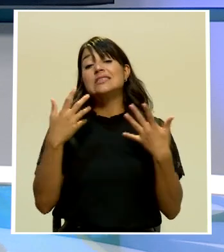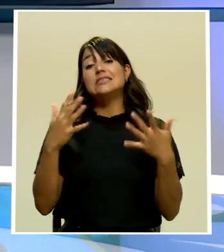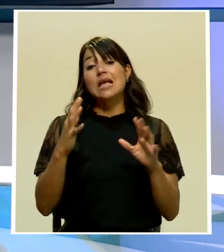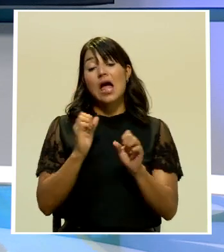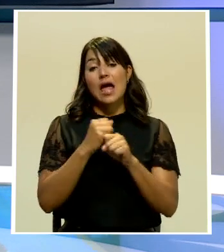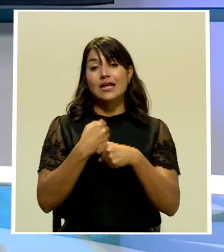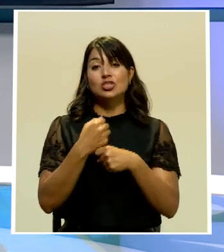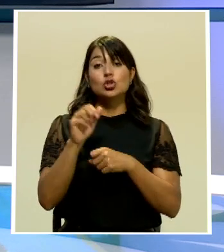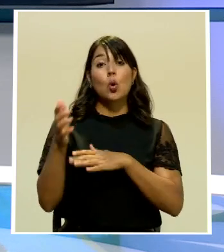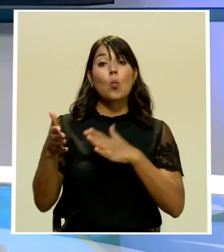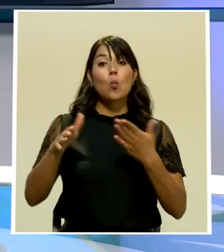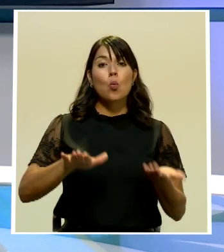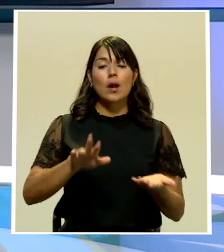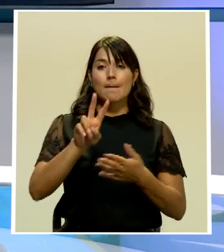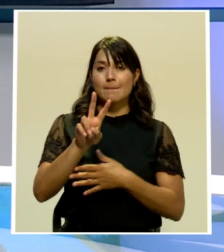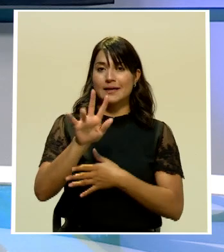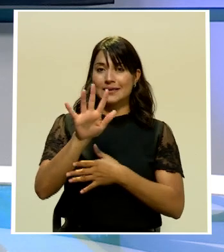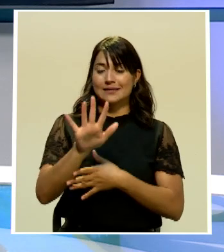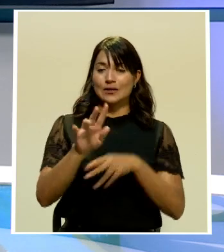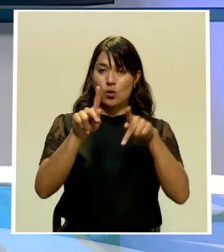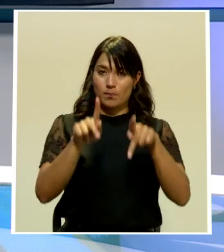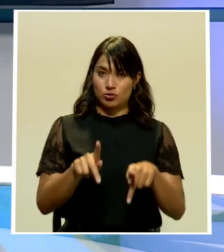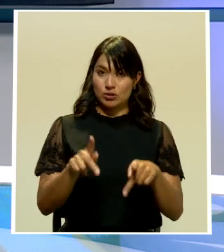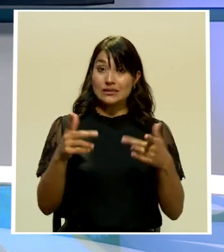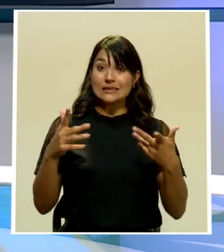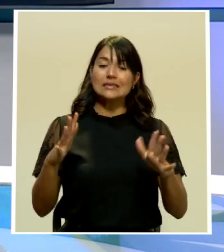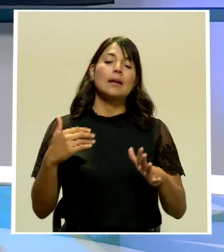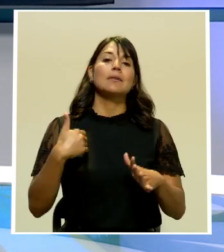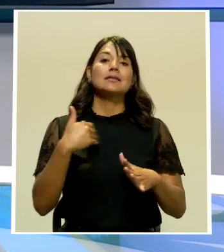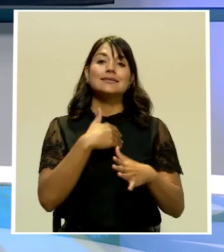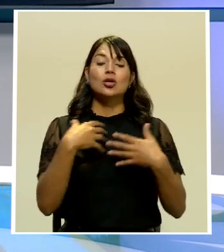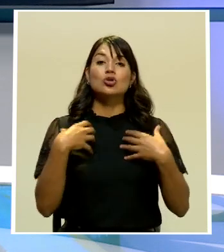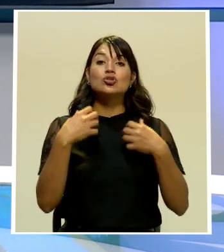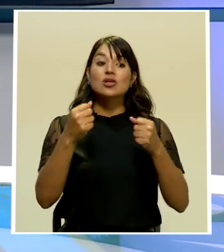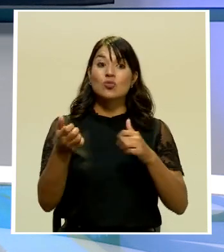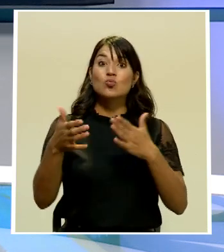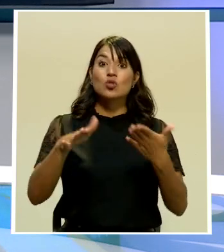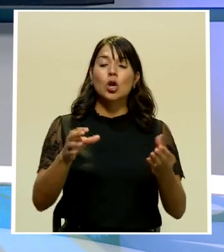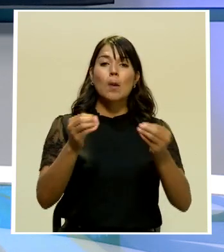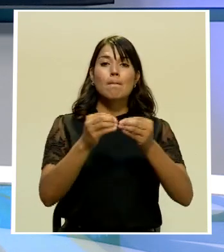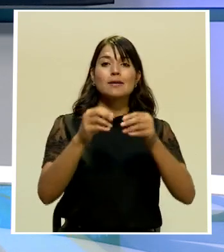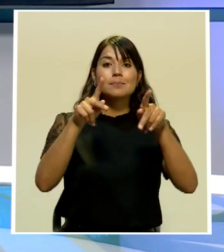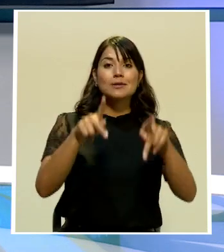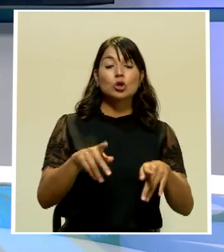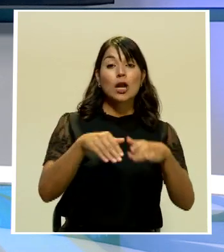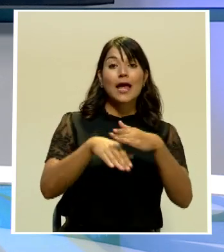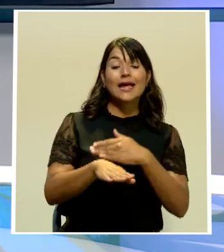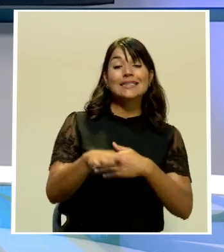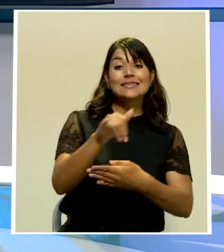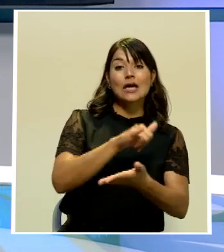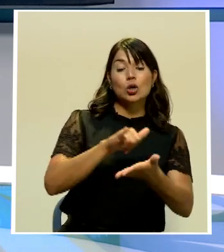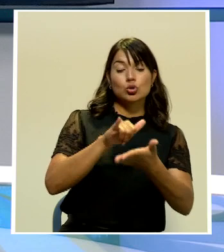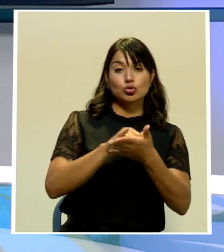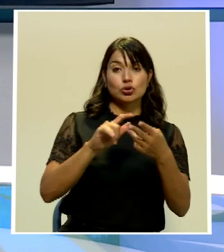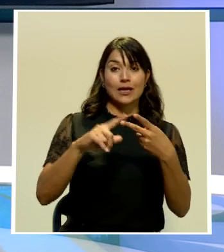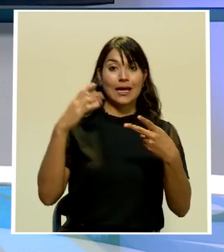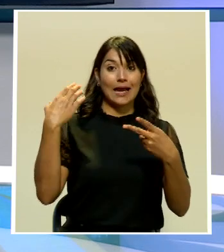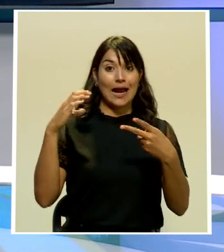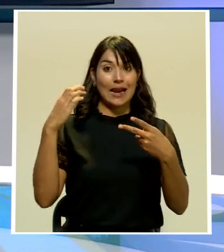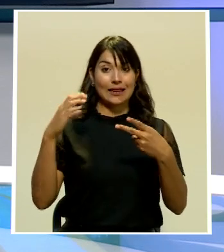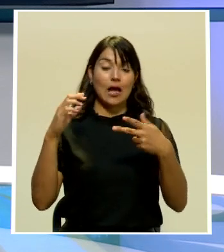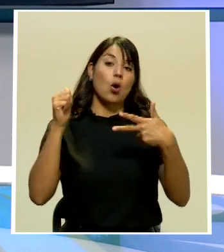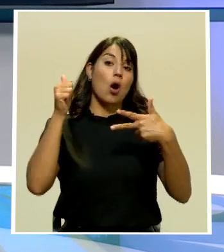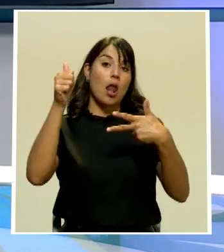confirmó las últimas muertes por esta causa en San José, Cartago y Alajuela. Hoy tenemos